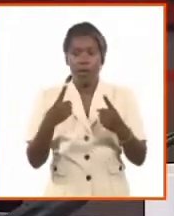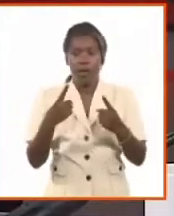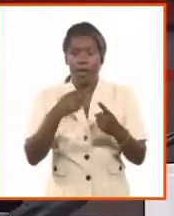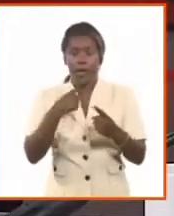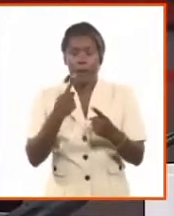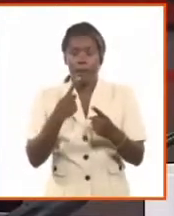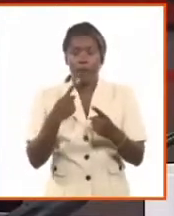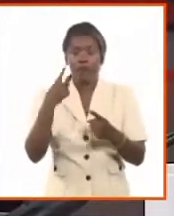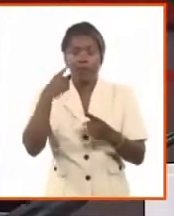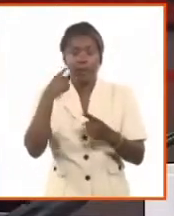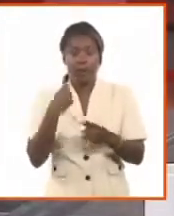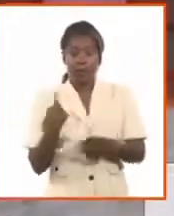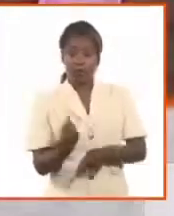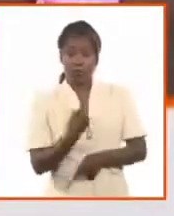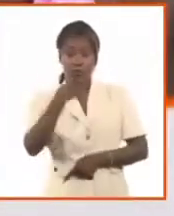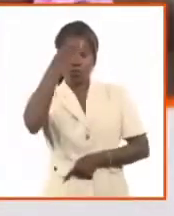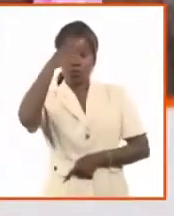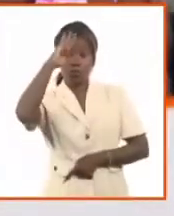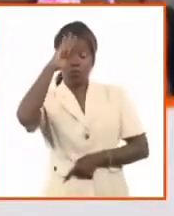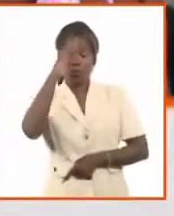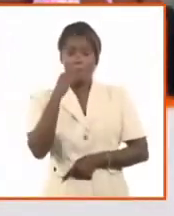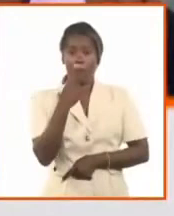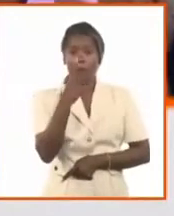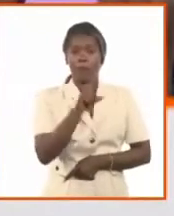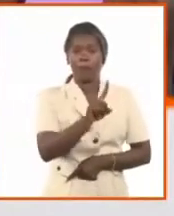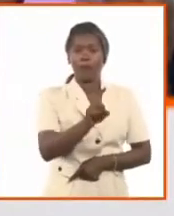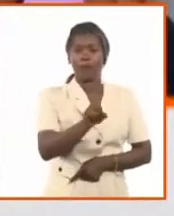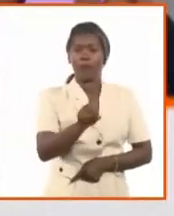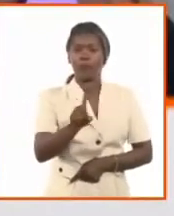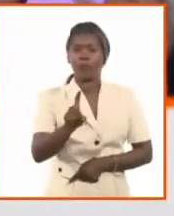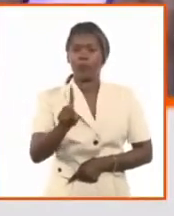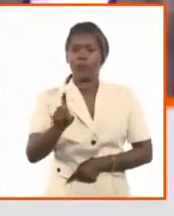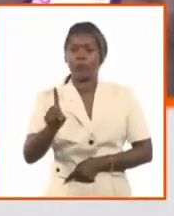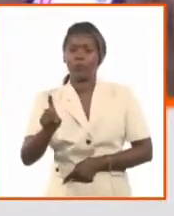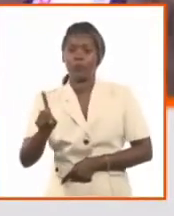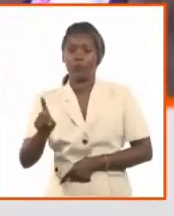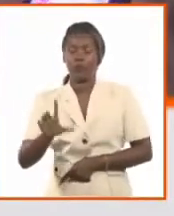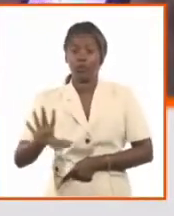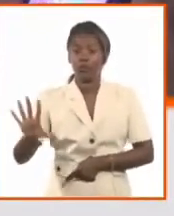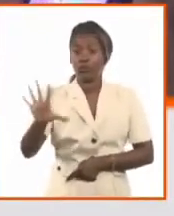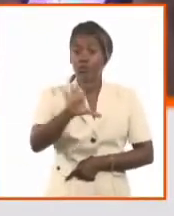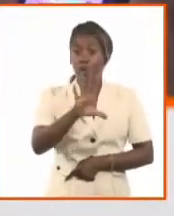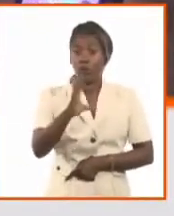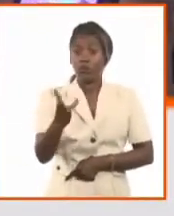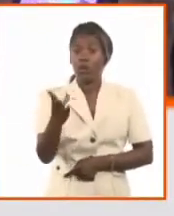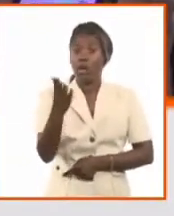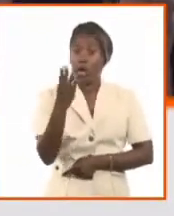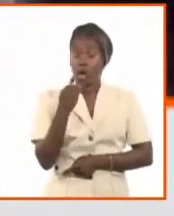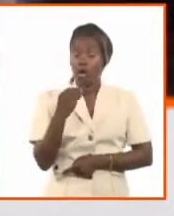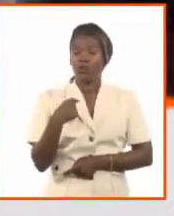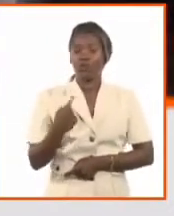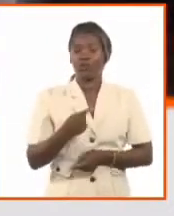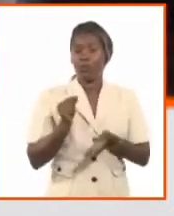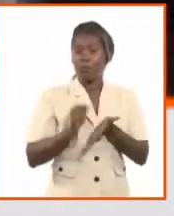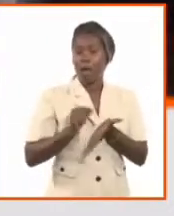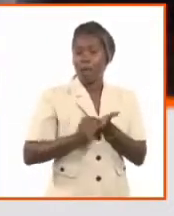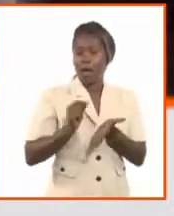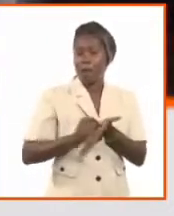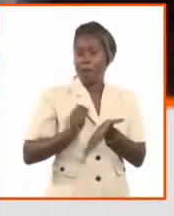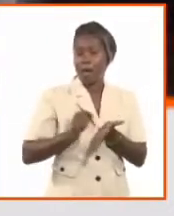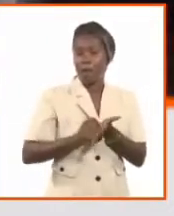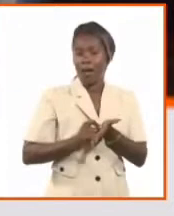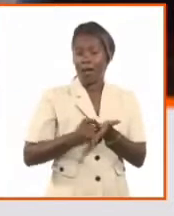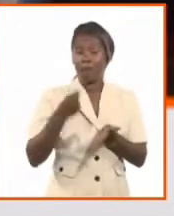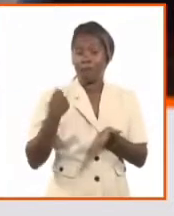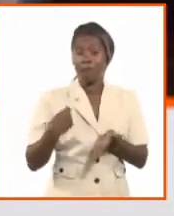no sólo desde el Parlamento, como aconteció el 22 de julio cuando se aprobó el Código de las Familias, sino que se